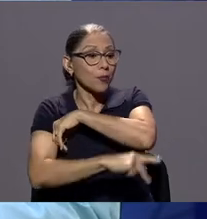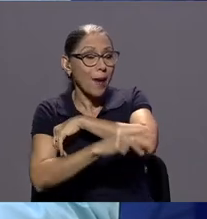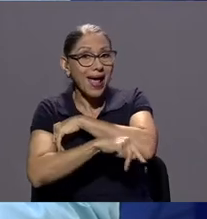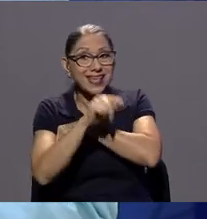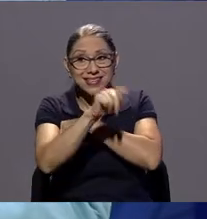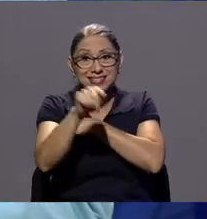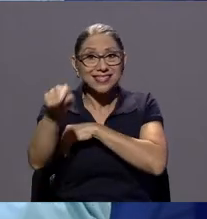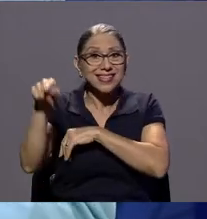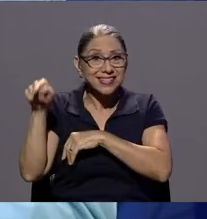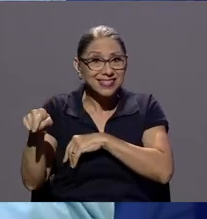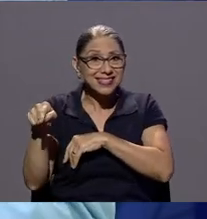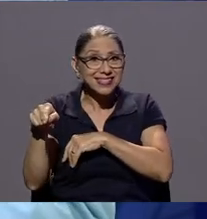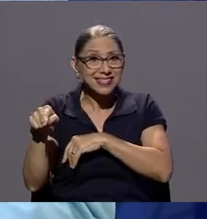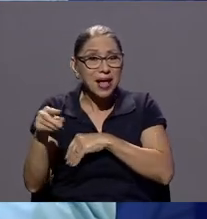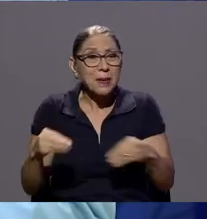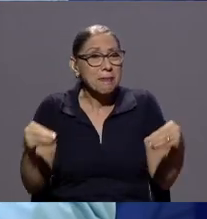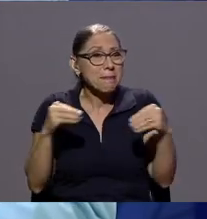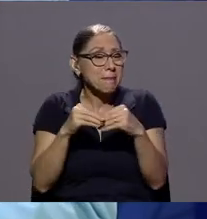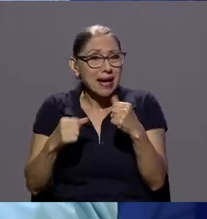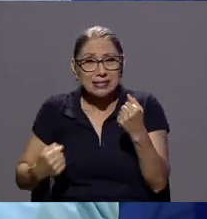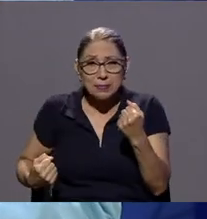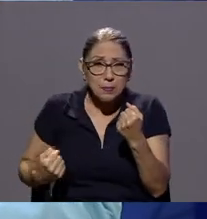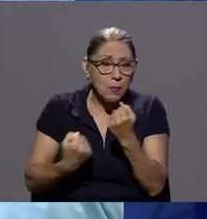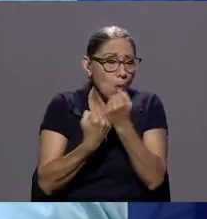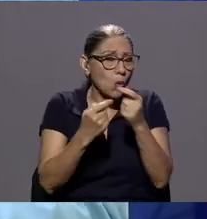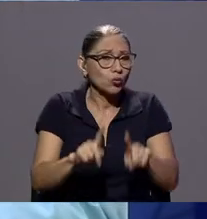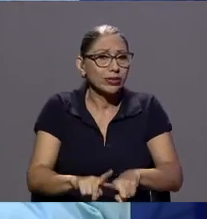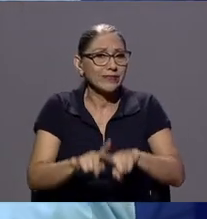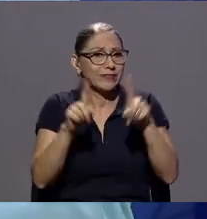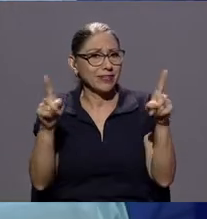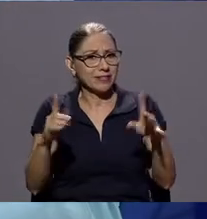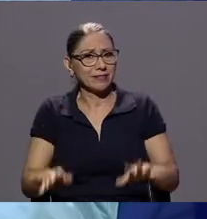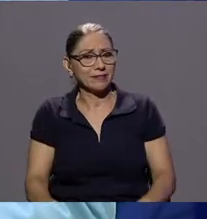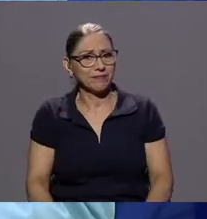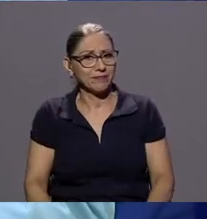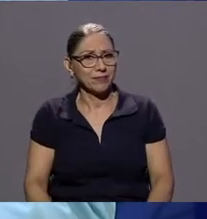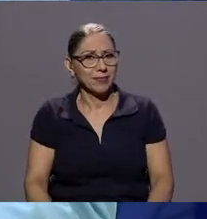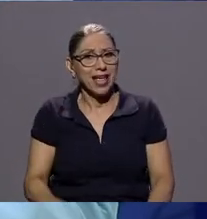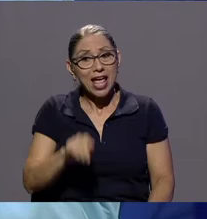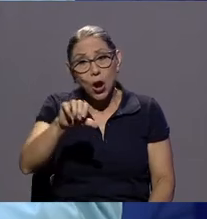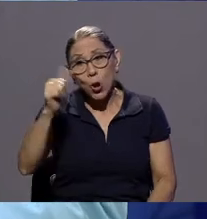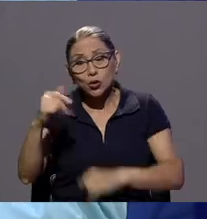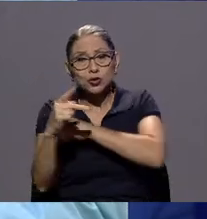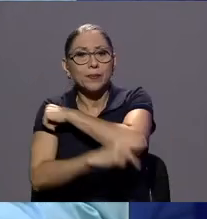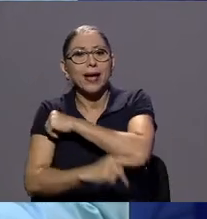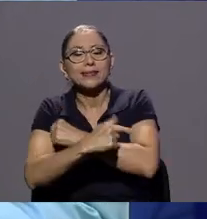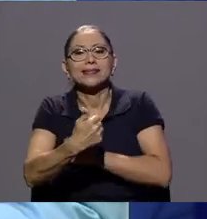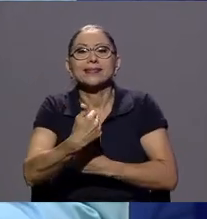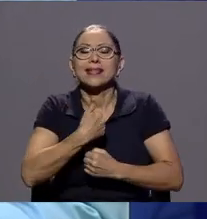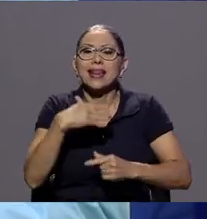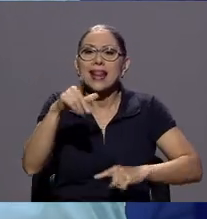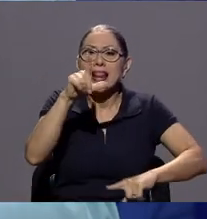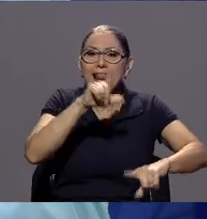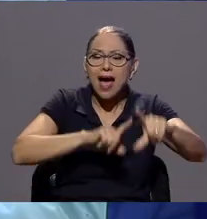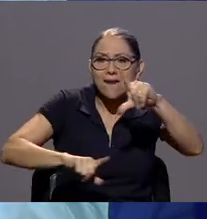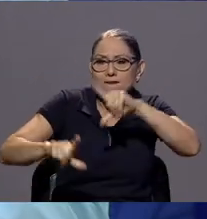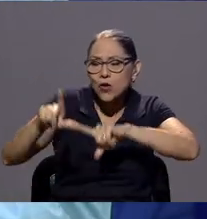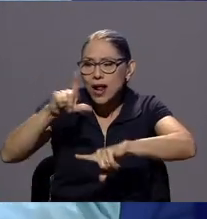el apoyo va más allá de eso porque se tienen laboratorios que permiten